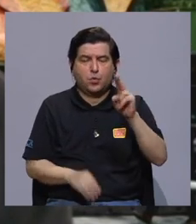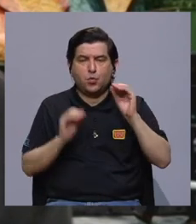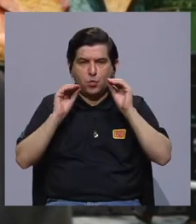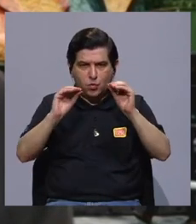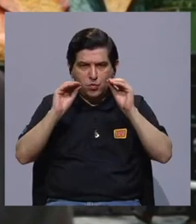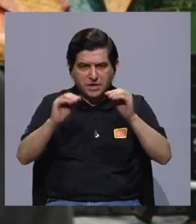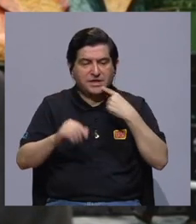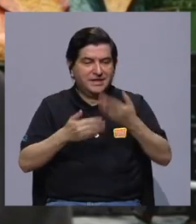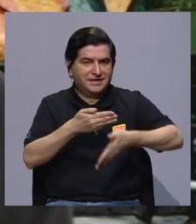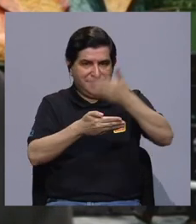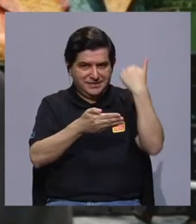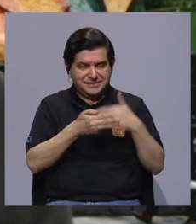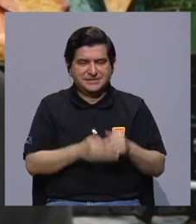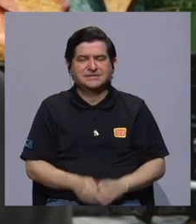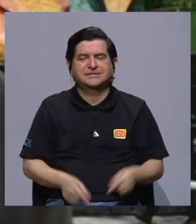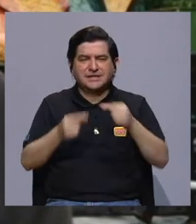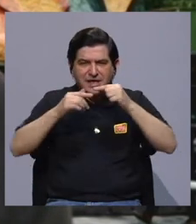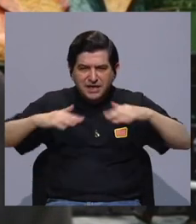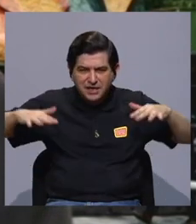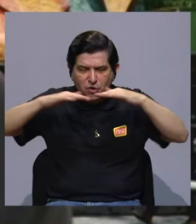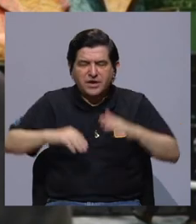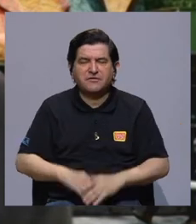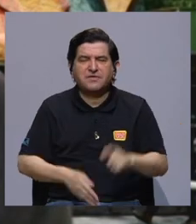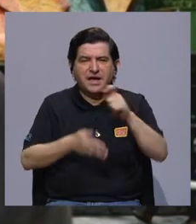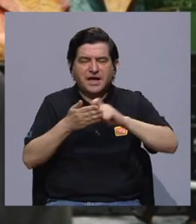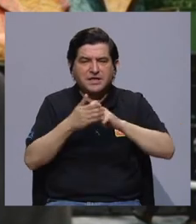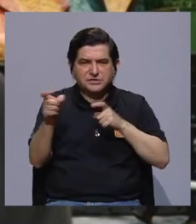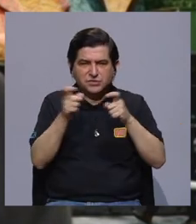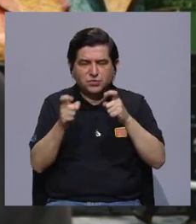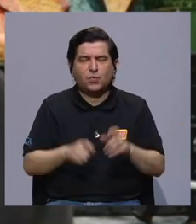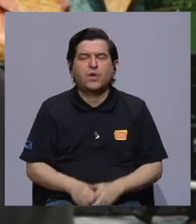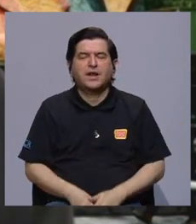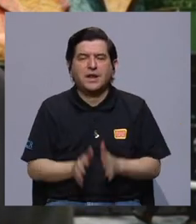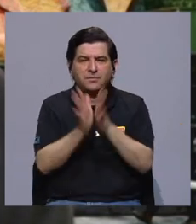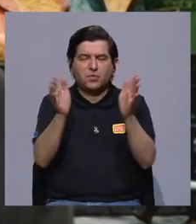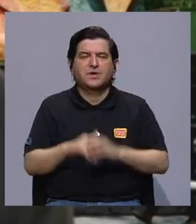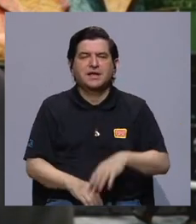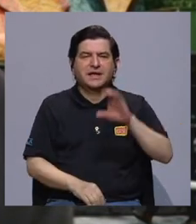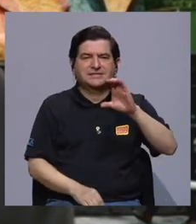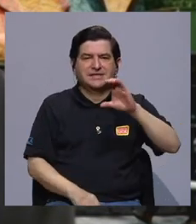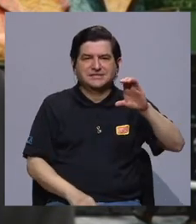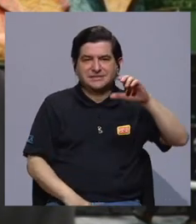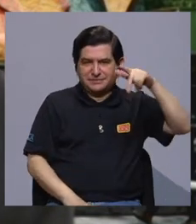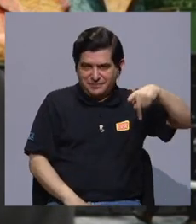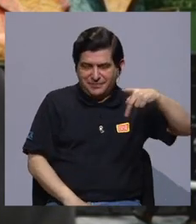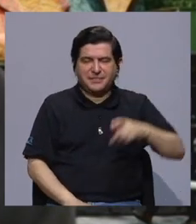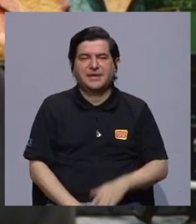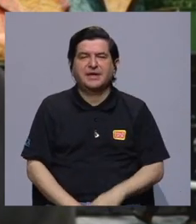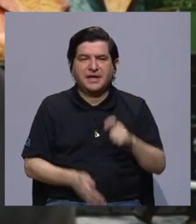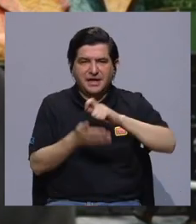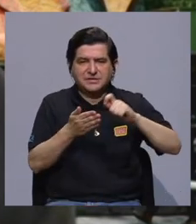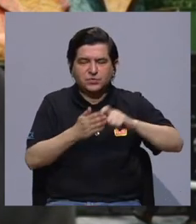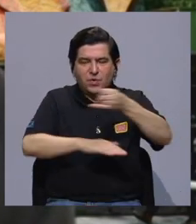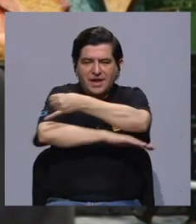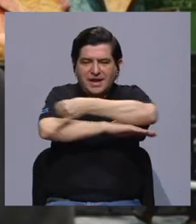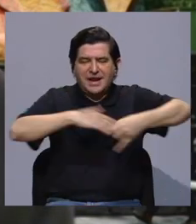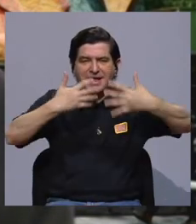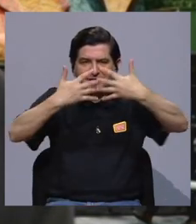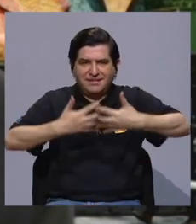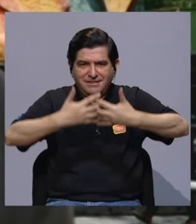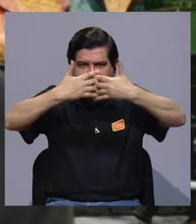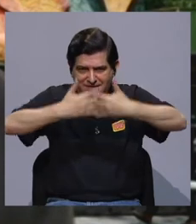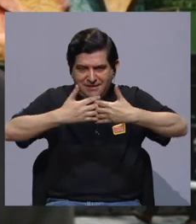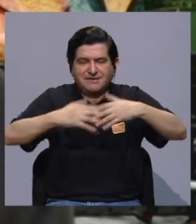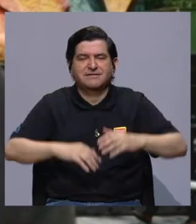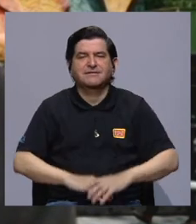siete unidades académicas que le decía, geografía, escuela de administración pública, el CCP, la escuela de ingeniería